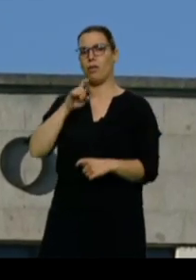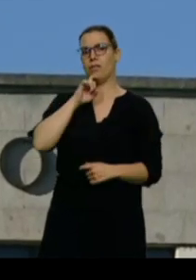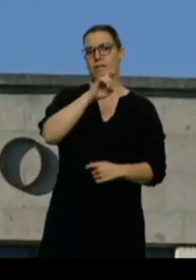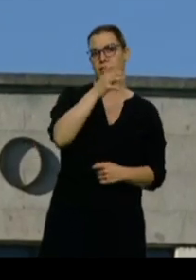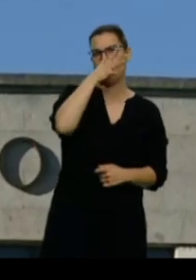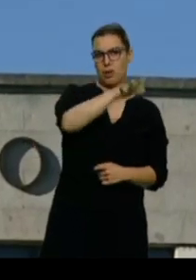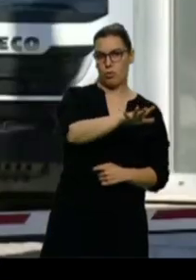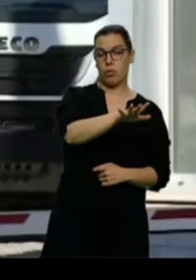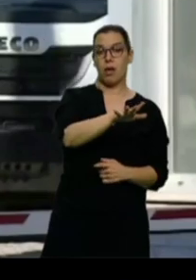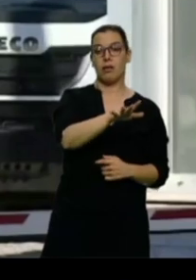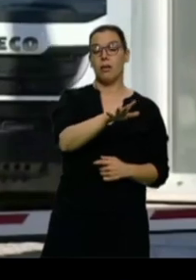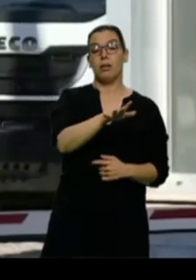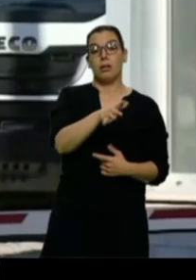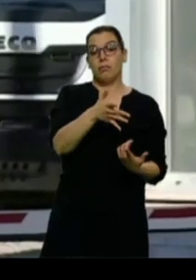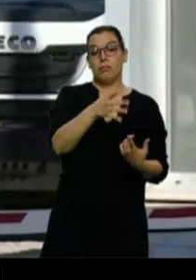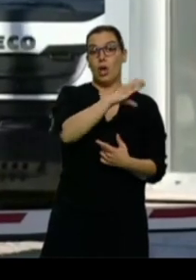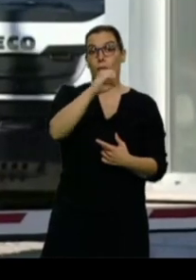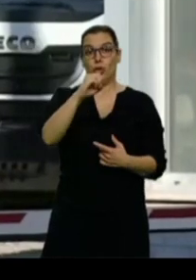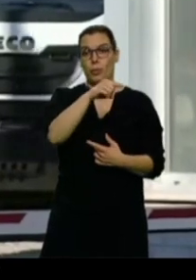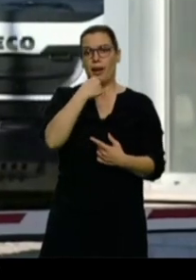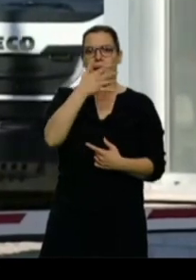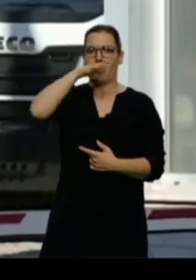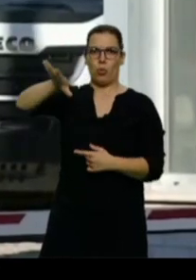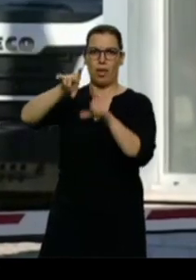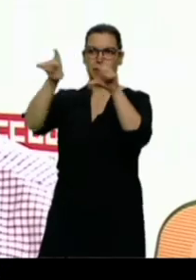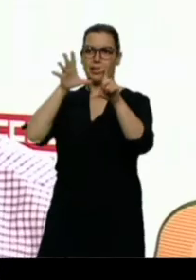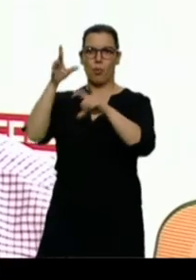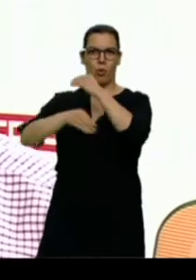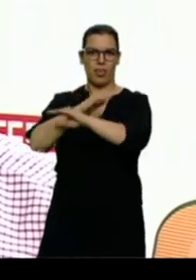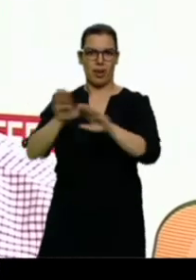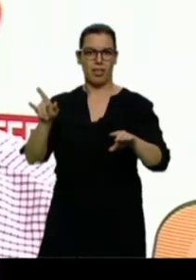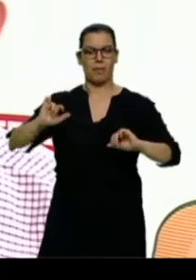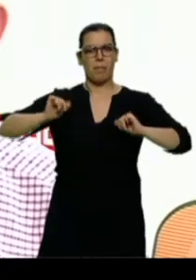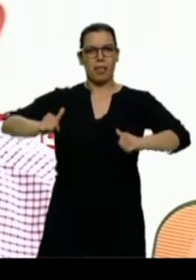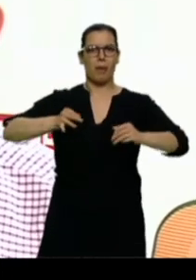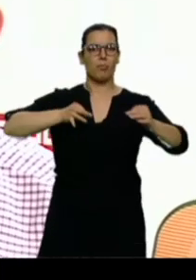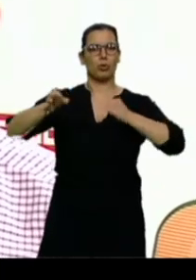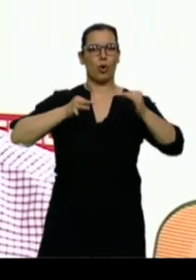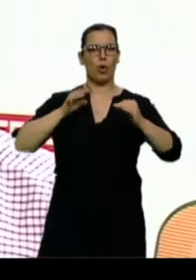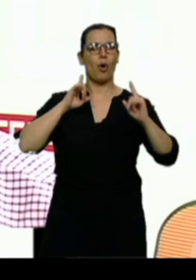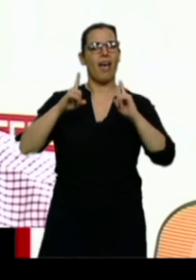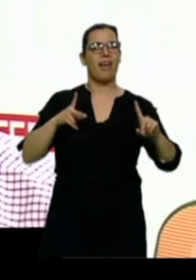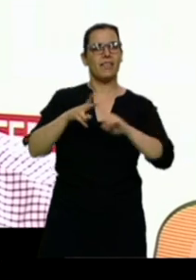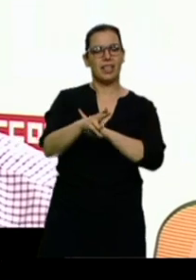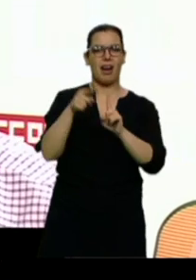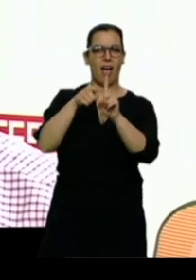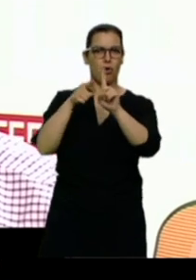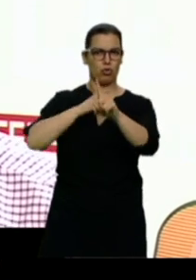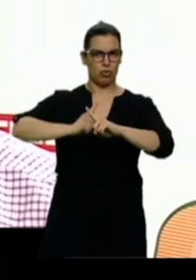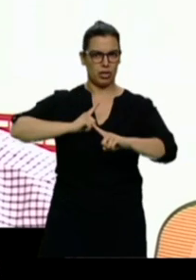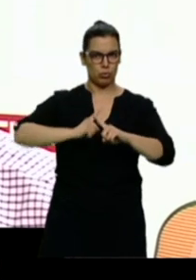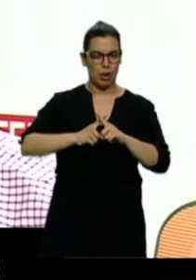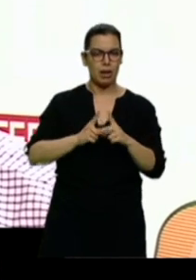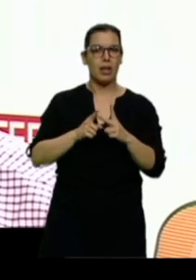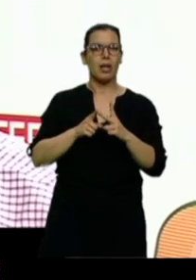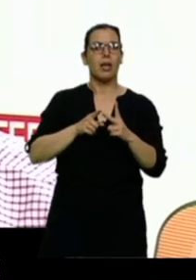contra Ibeco por su inacción. Tendría que haber activado los protocolos de prevención de acoso sexual y los protocolos de prevención